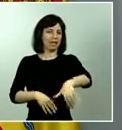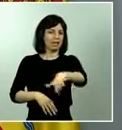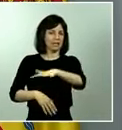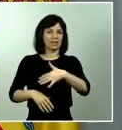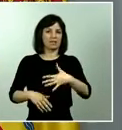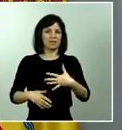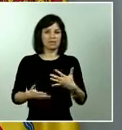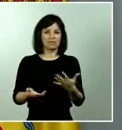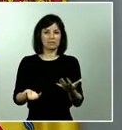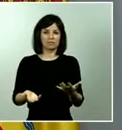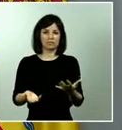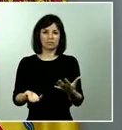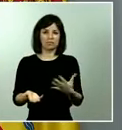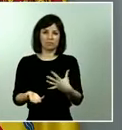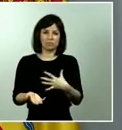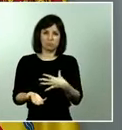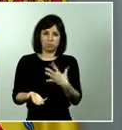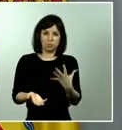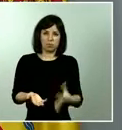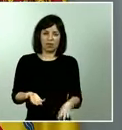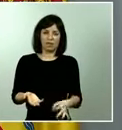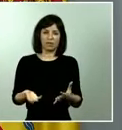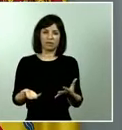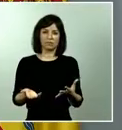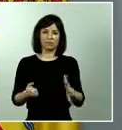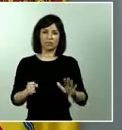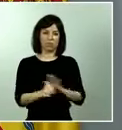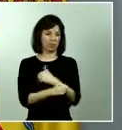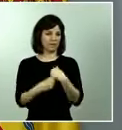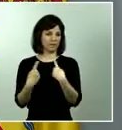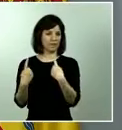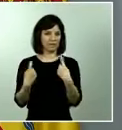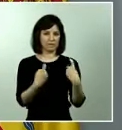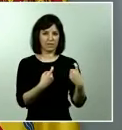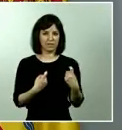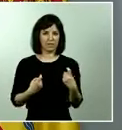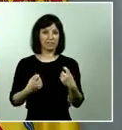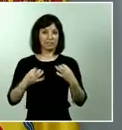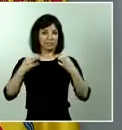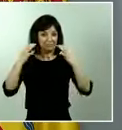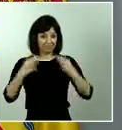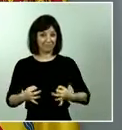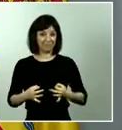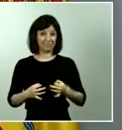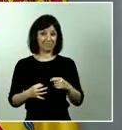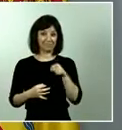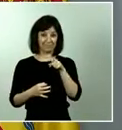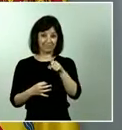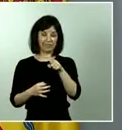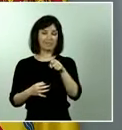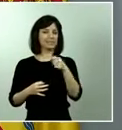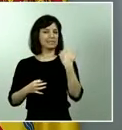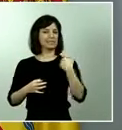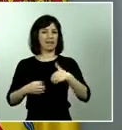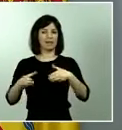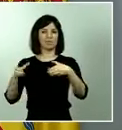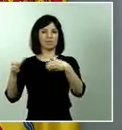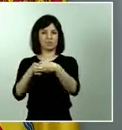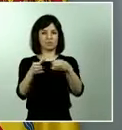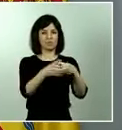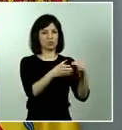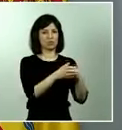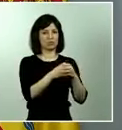términos, satisfacer sus necesidades. Y se han establecido ya en esos términos grupos concretos con sus